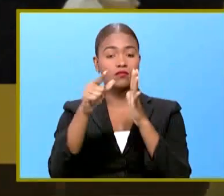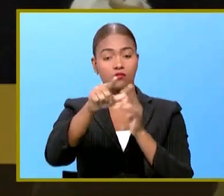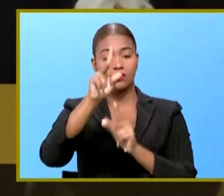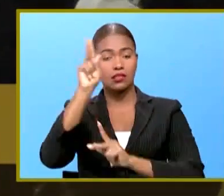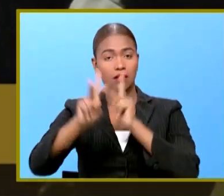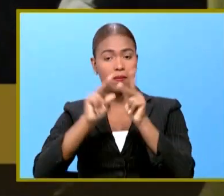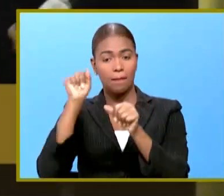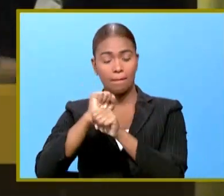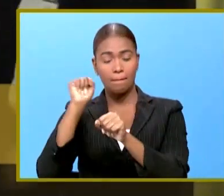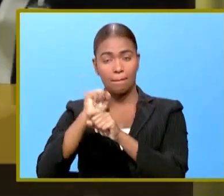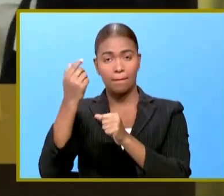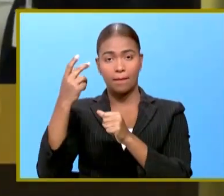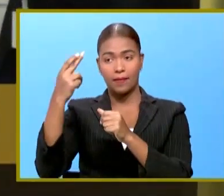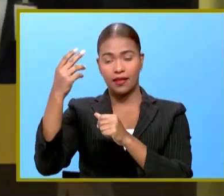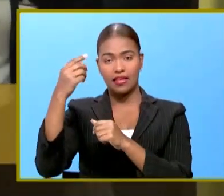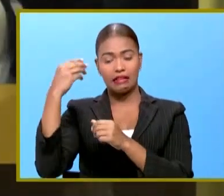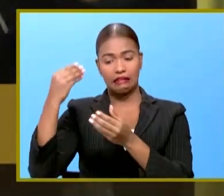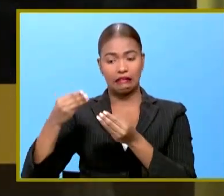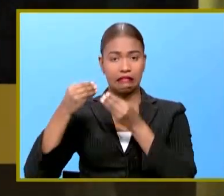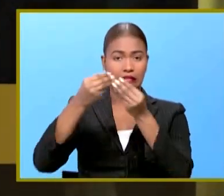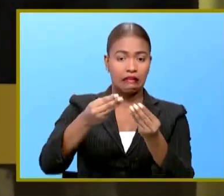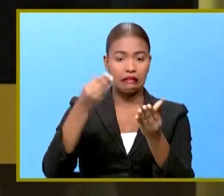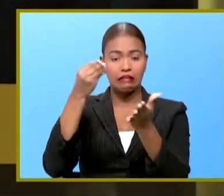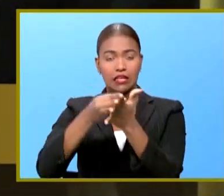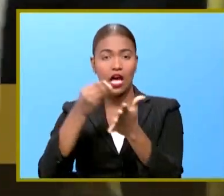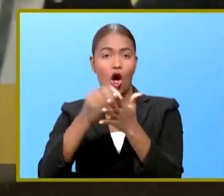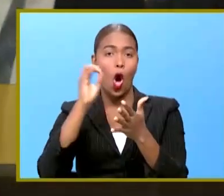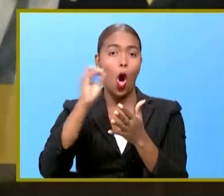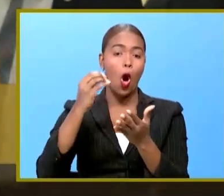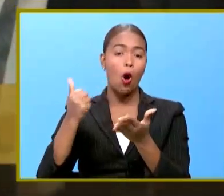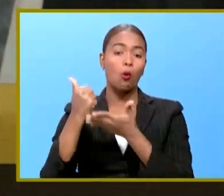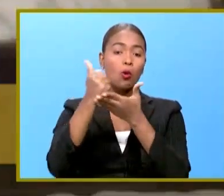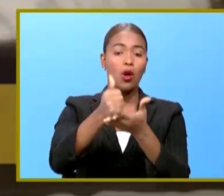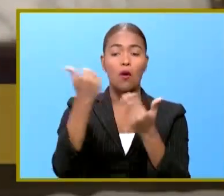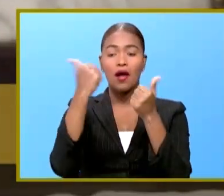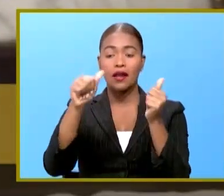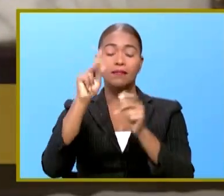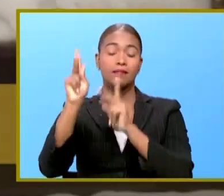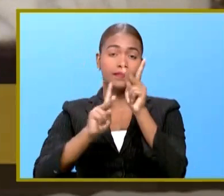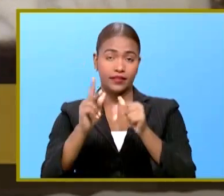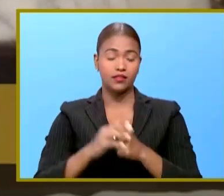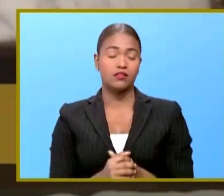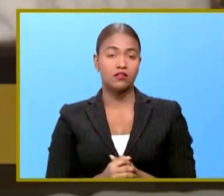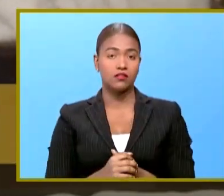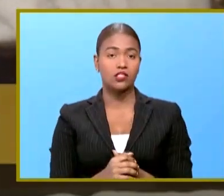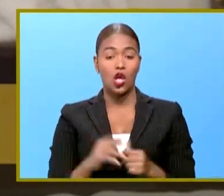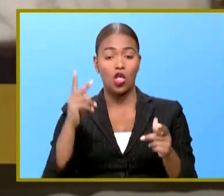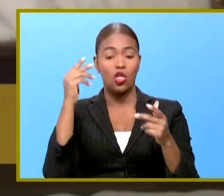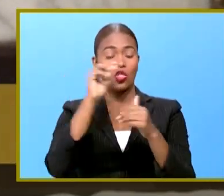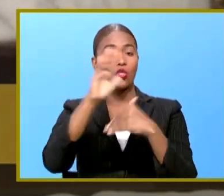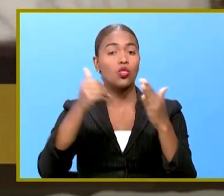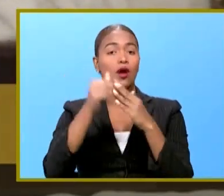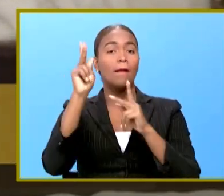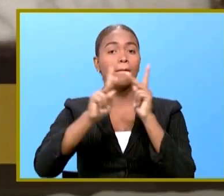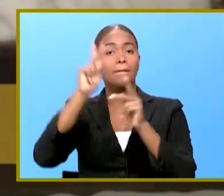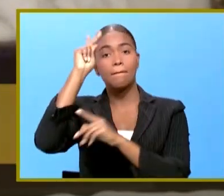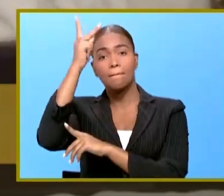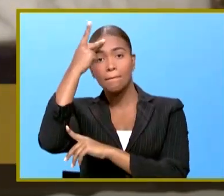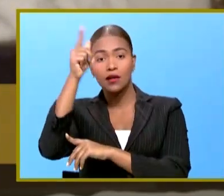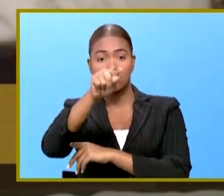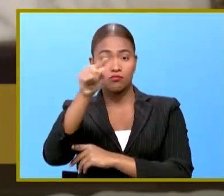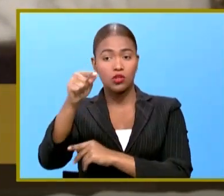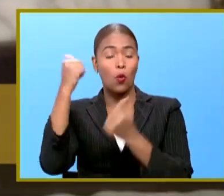funcionarios reciban dádivas o favores de cualquier índole. A todos los funcionarios públicos de cualquier